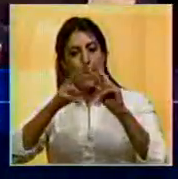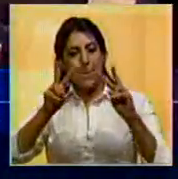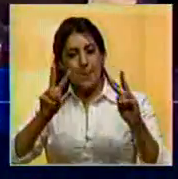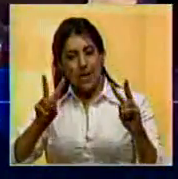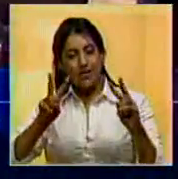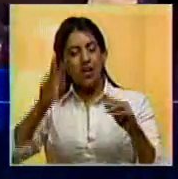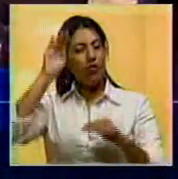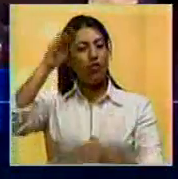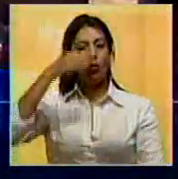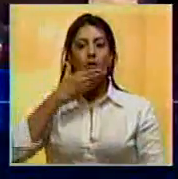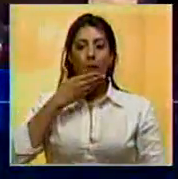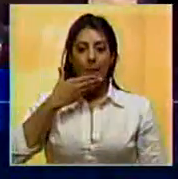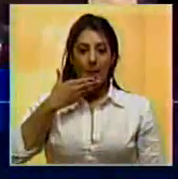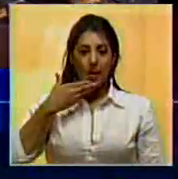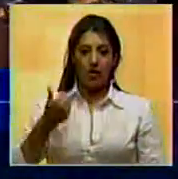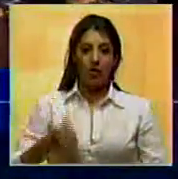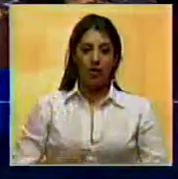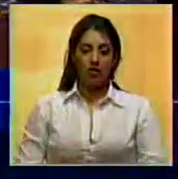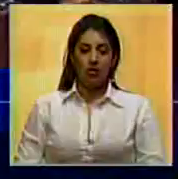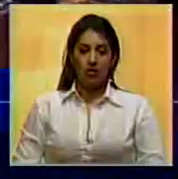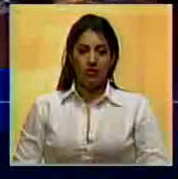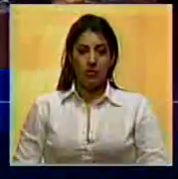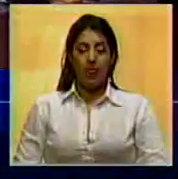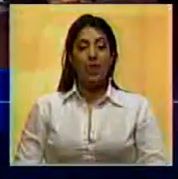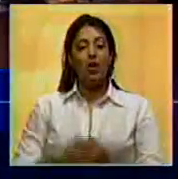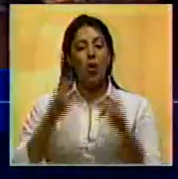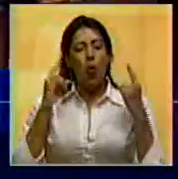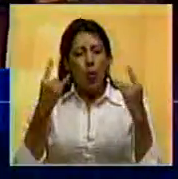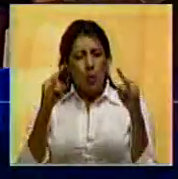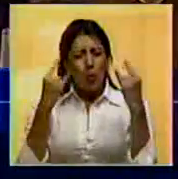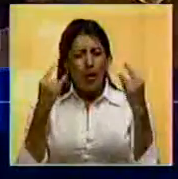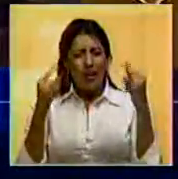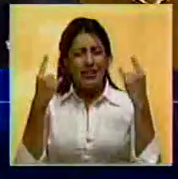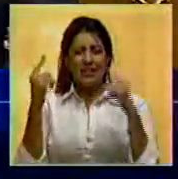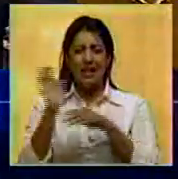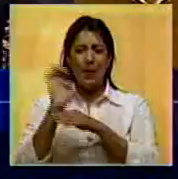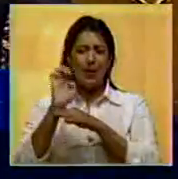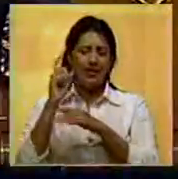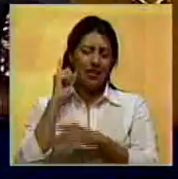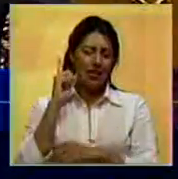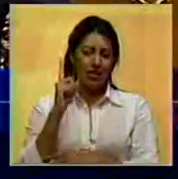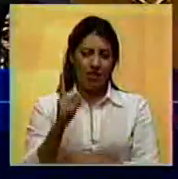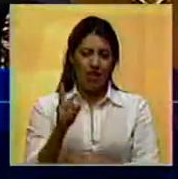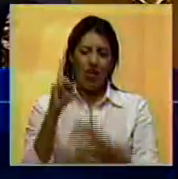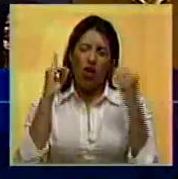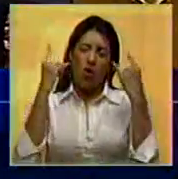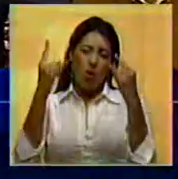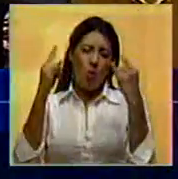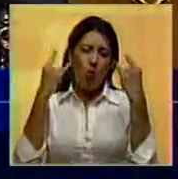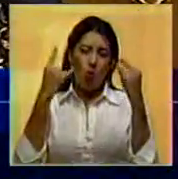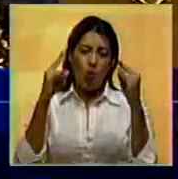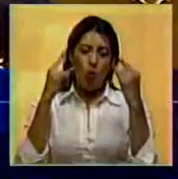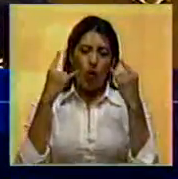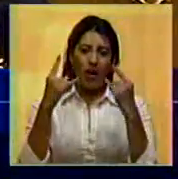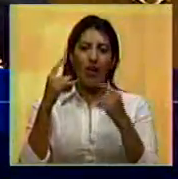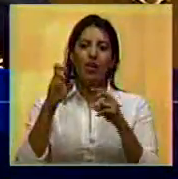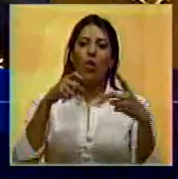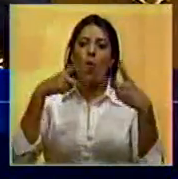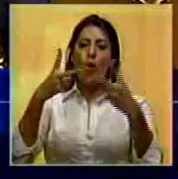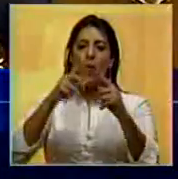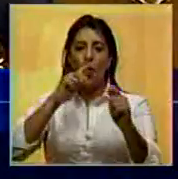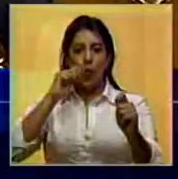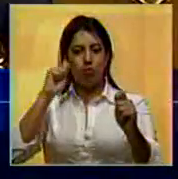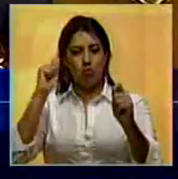y de futuro. La urgencia la urgencia de un